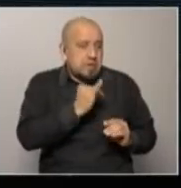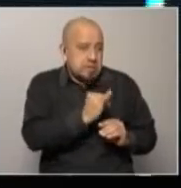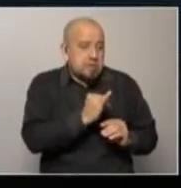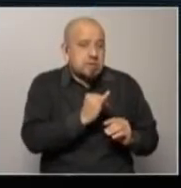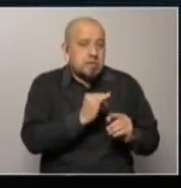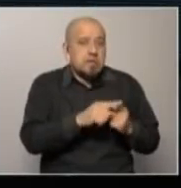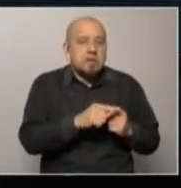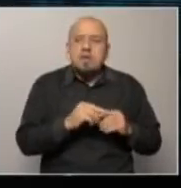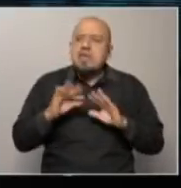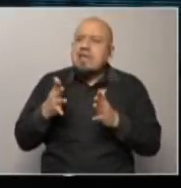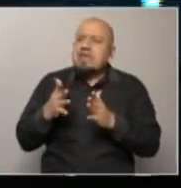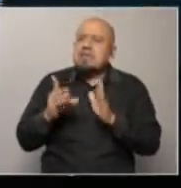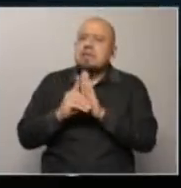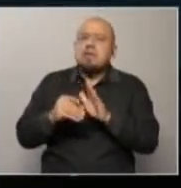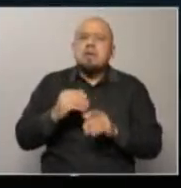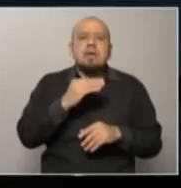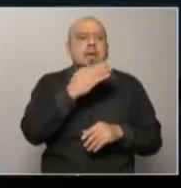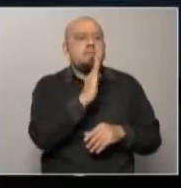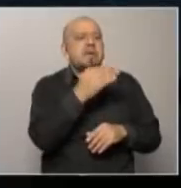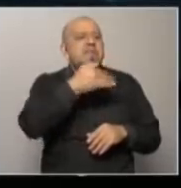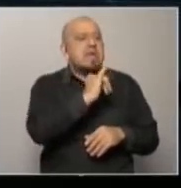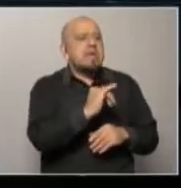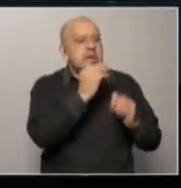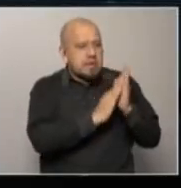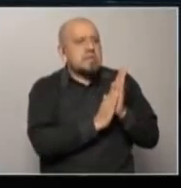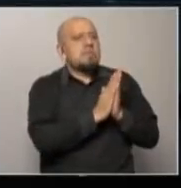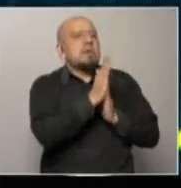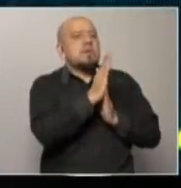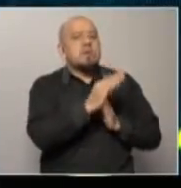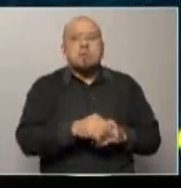muchos años ¿qué es el dato de producto? el PBI el crecimiento del PBI uno va a